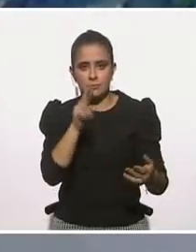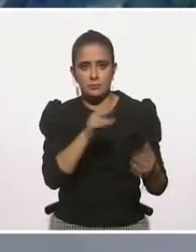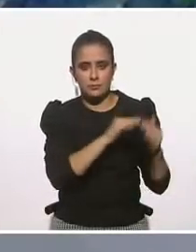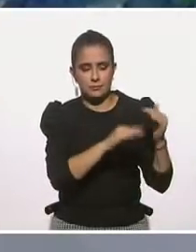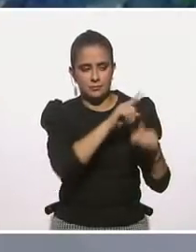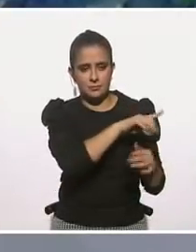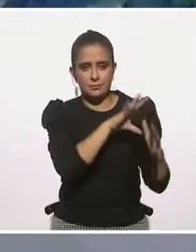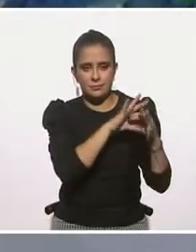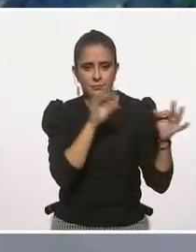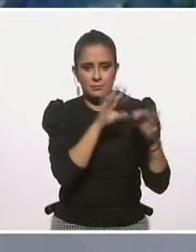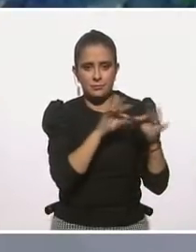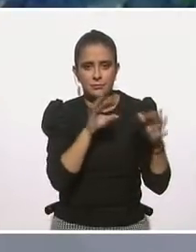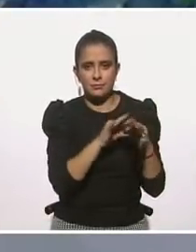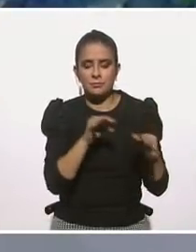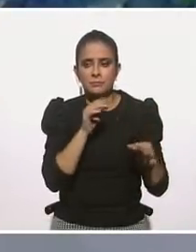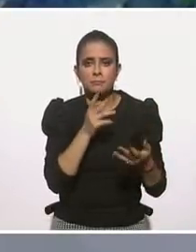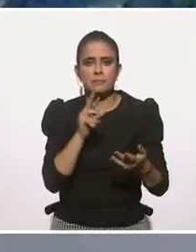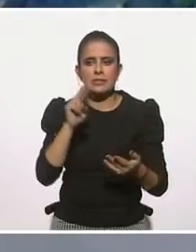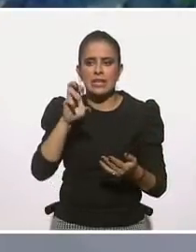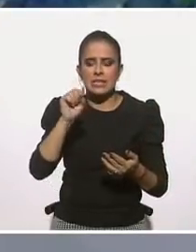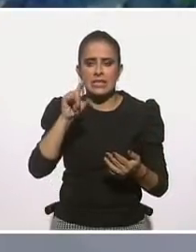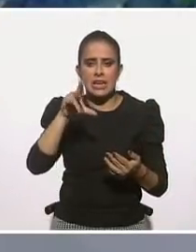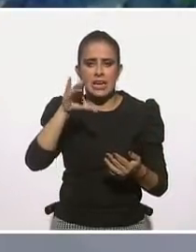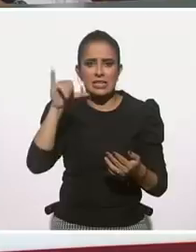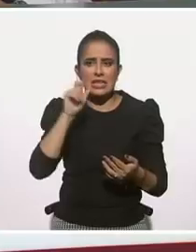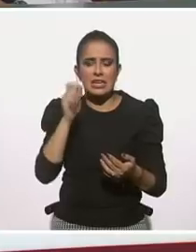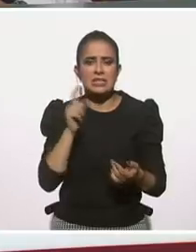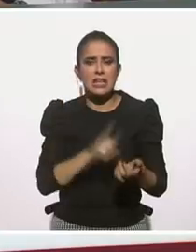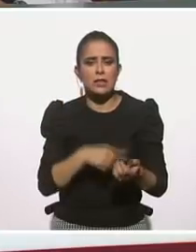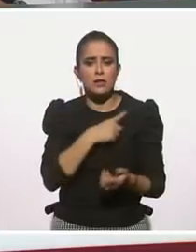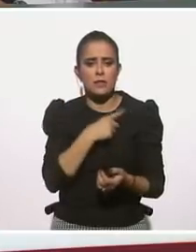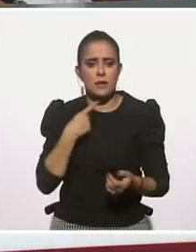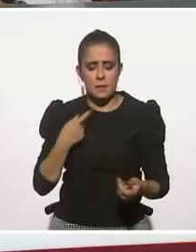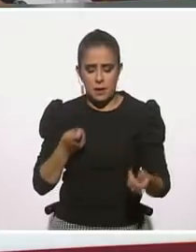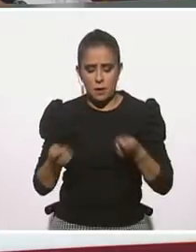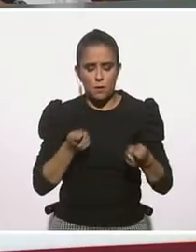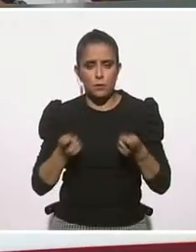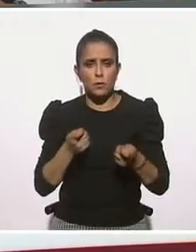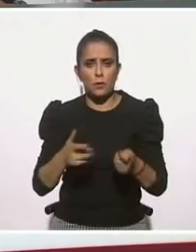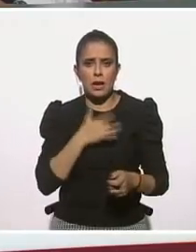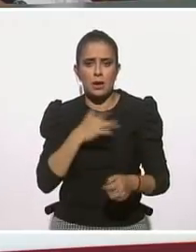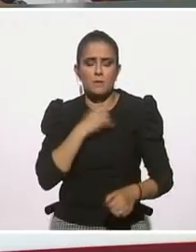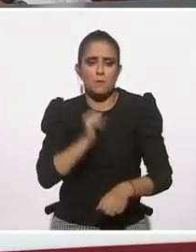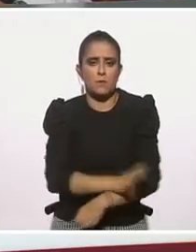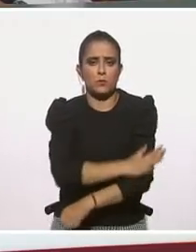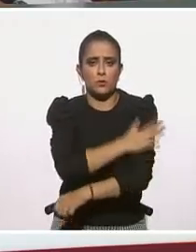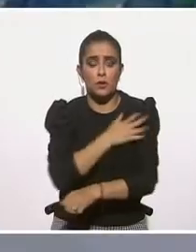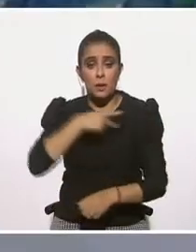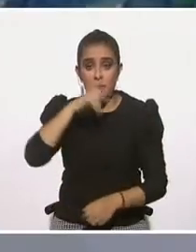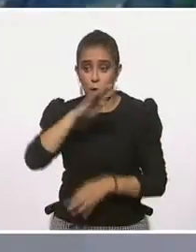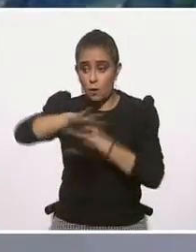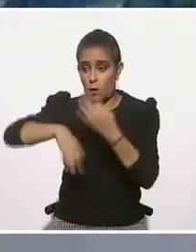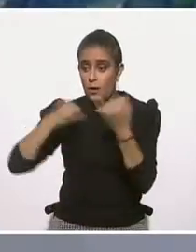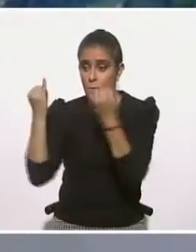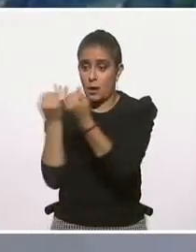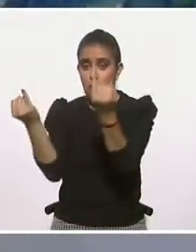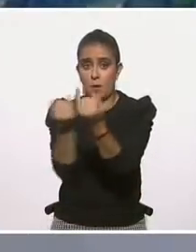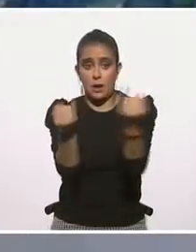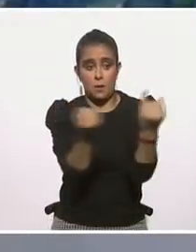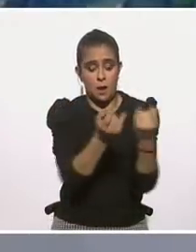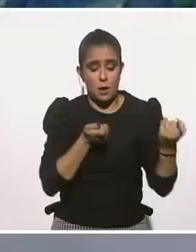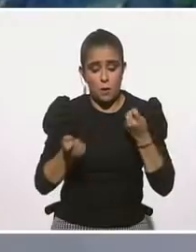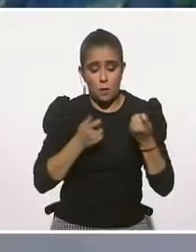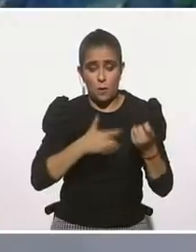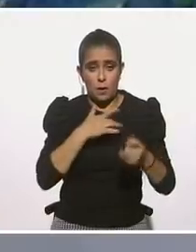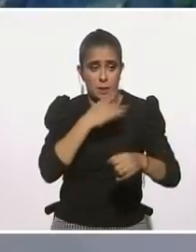es un poco como la resiliencia, ¿no? O sea, no son recetas, las mismas recetas para todos, ¿no? Lo